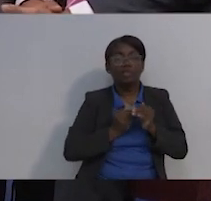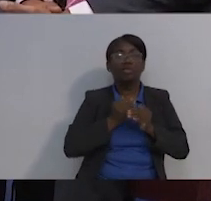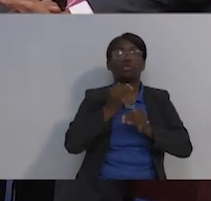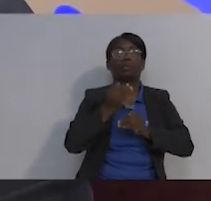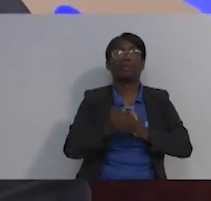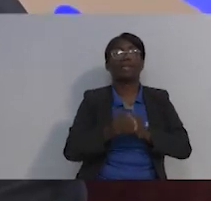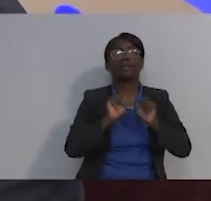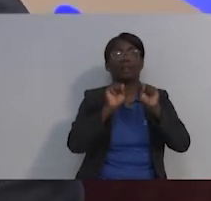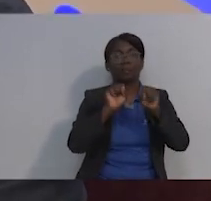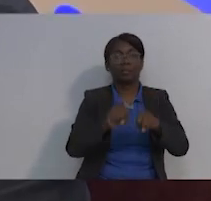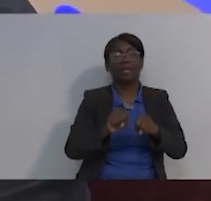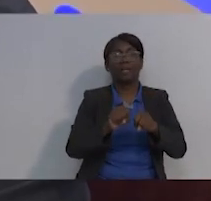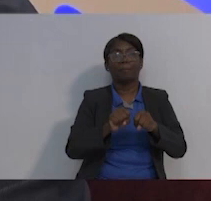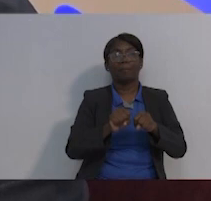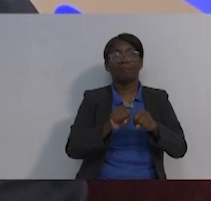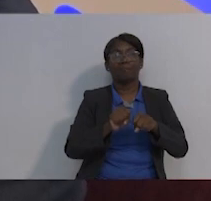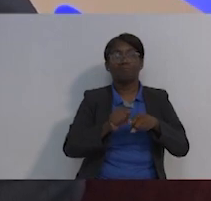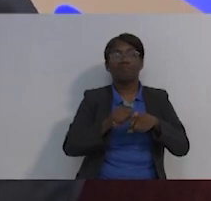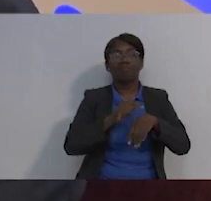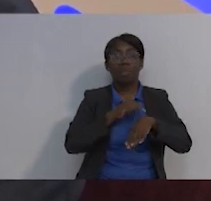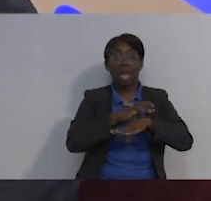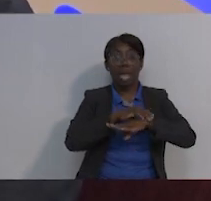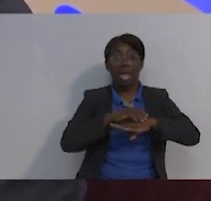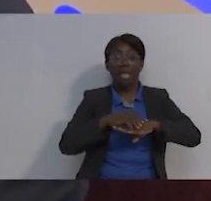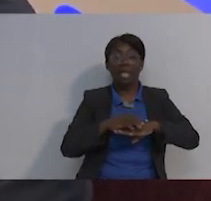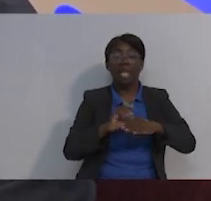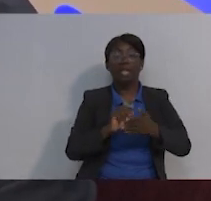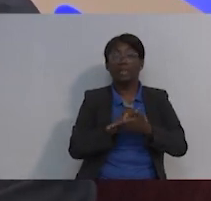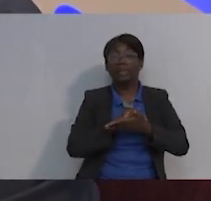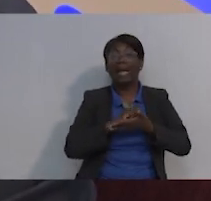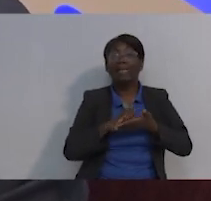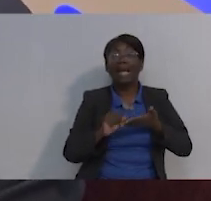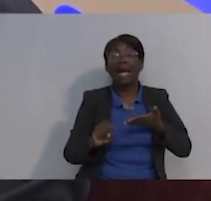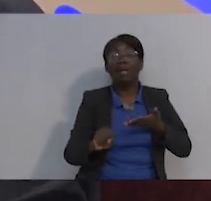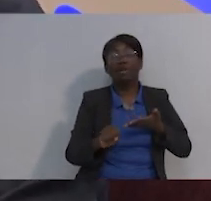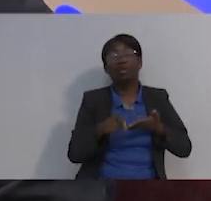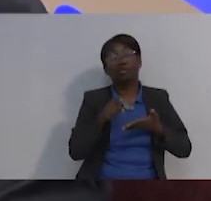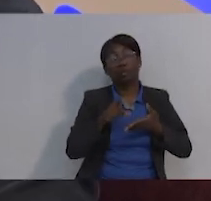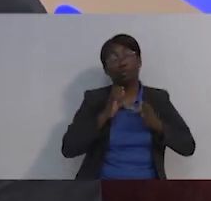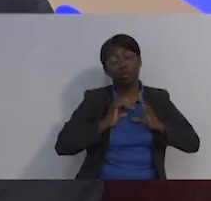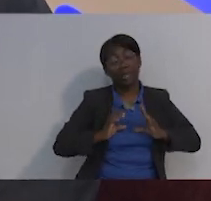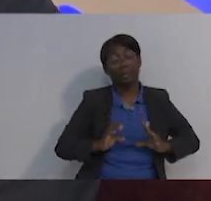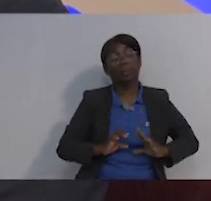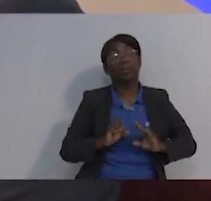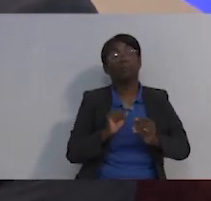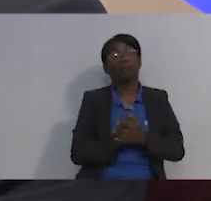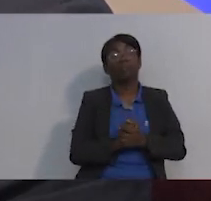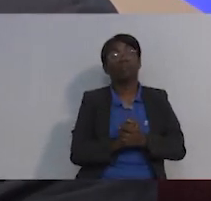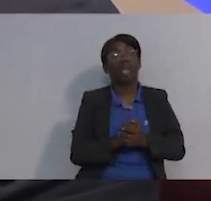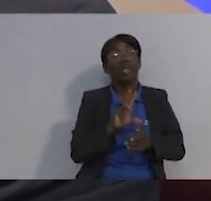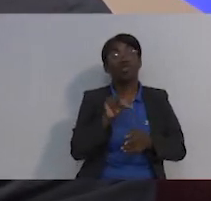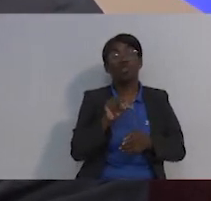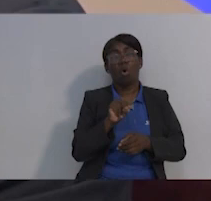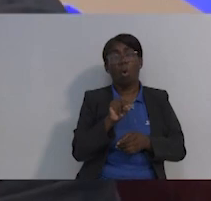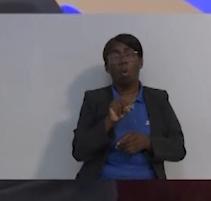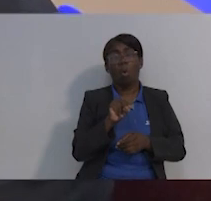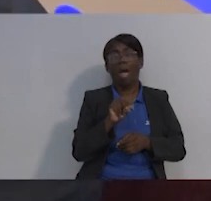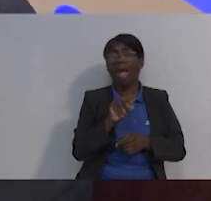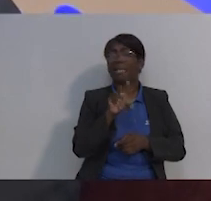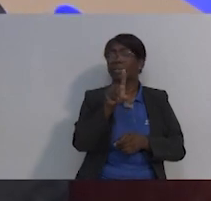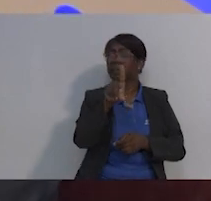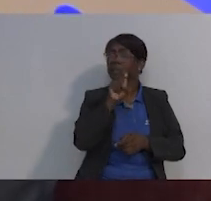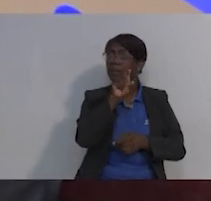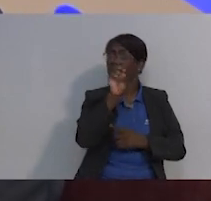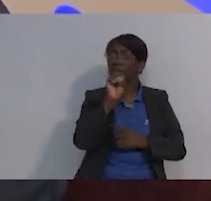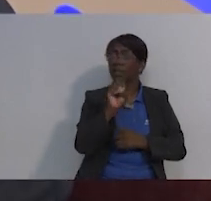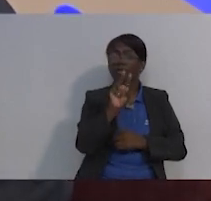funcionalidad, no digamos tal vez al 100%, porque no he conocido todavía ninguna persona que me haya dicho que es lo